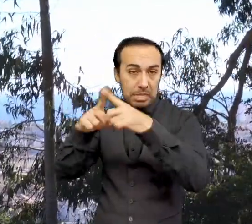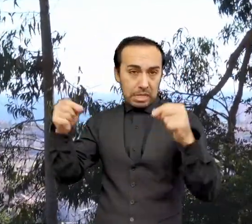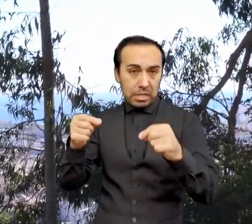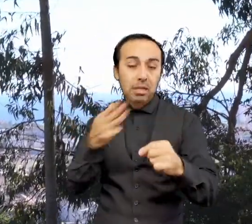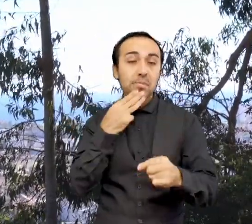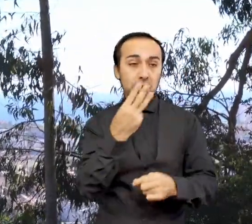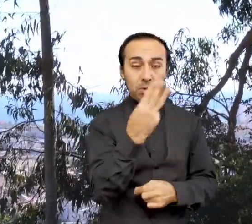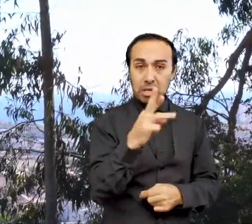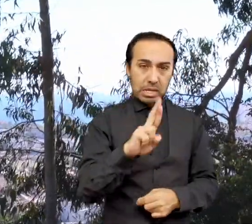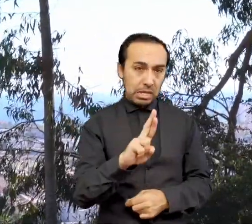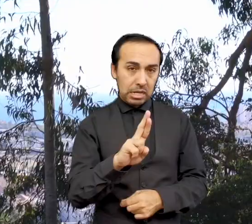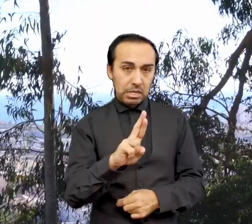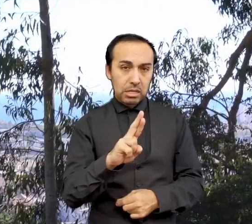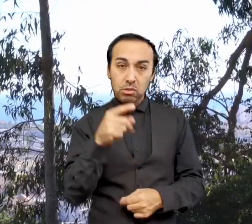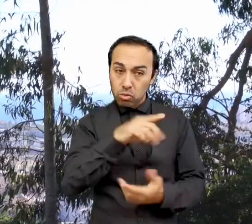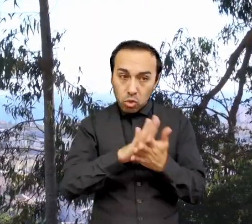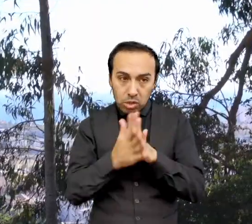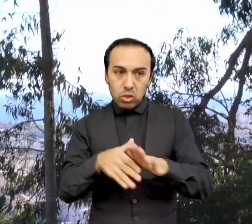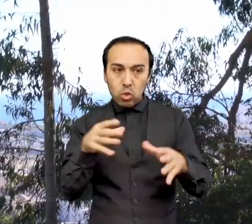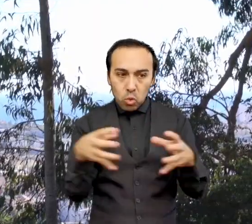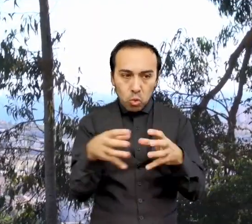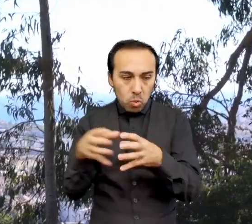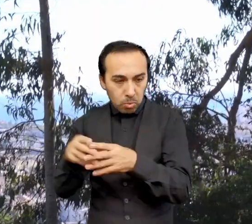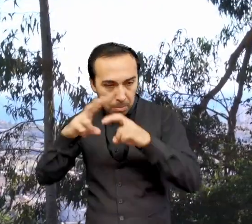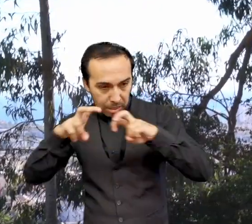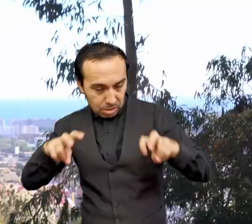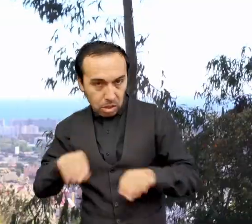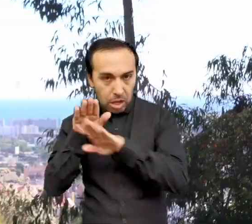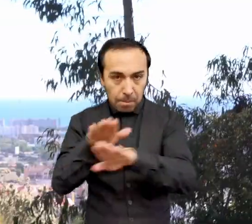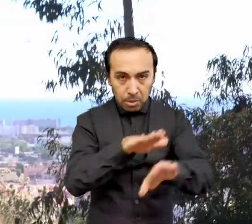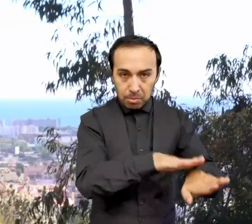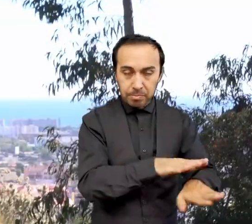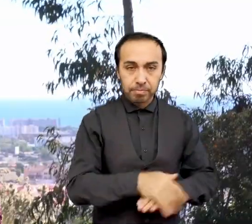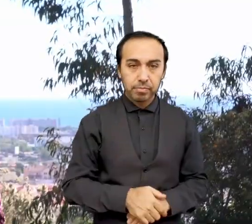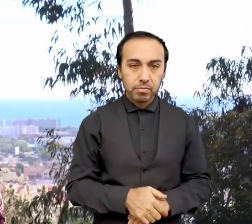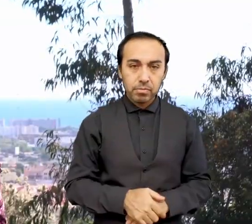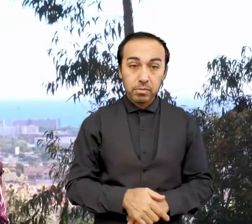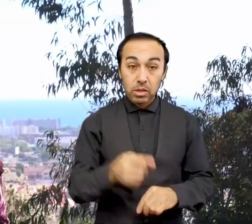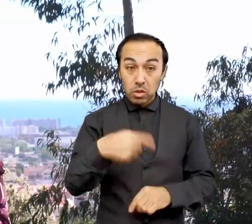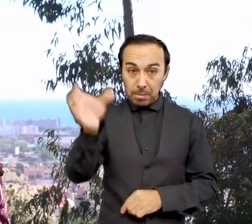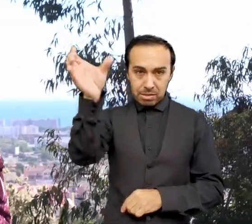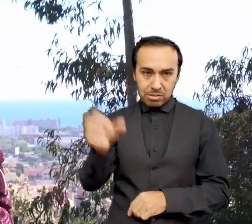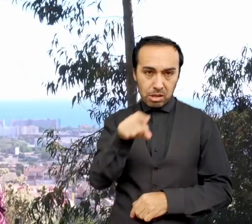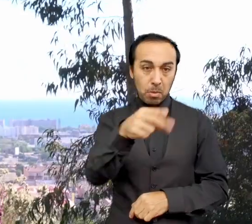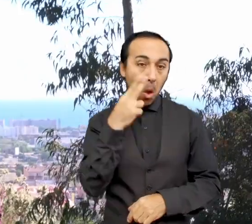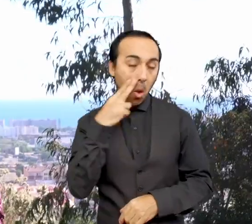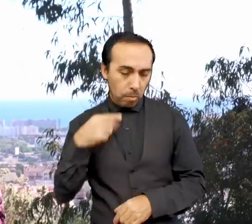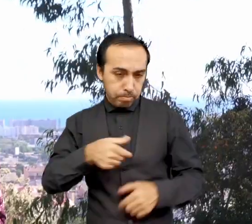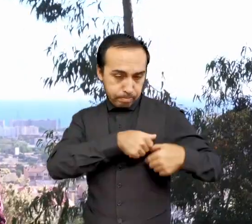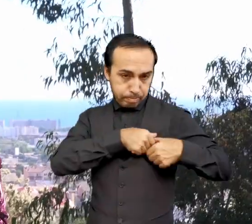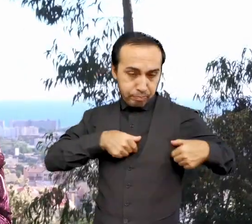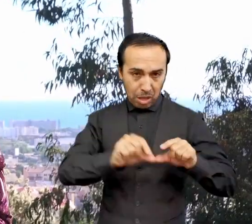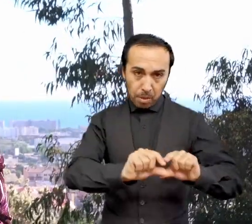Todos estos son trabajos en colaboración con grupos muy diversos. El doctor Mark Phillips, exdirector del